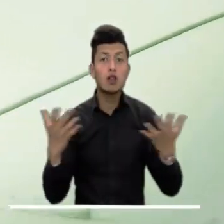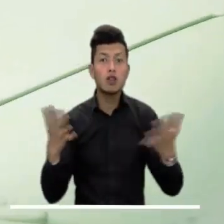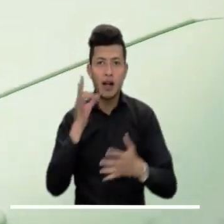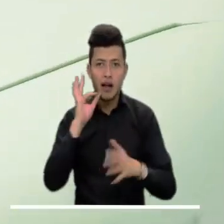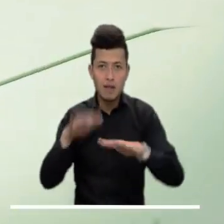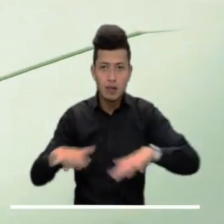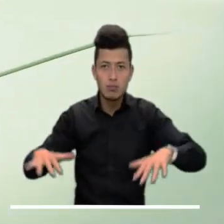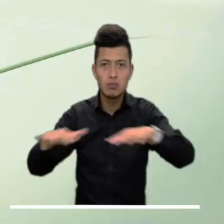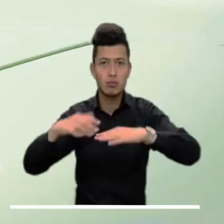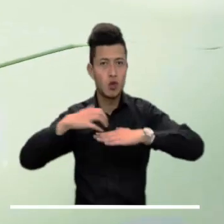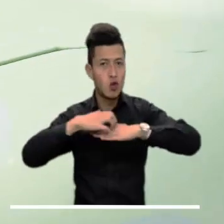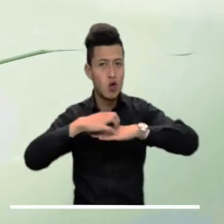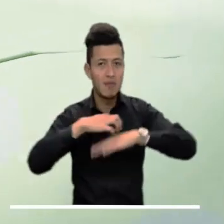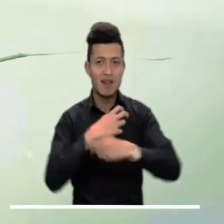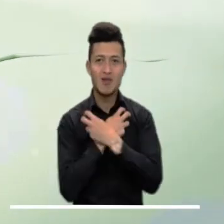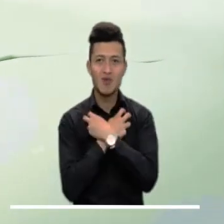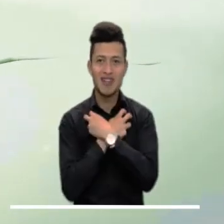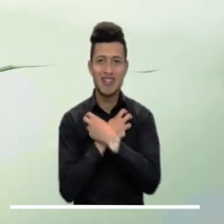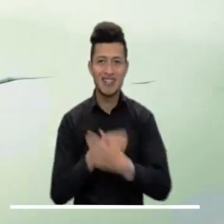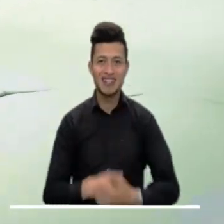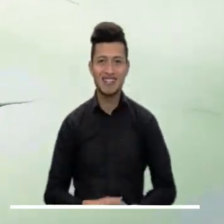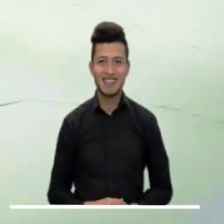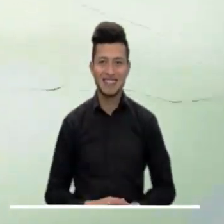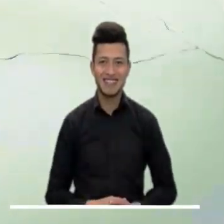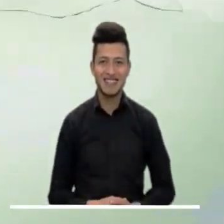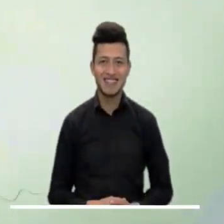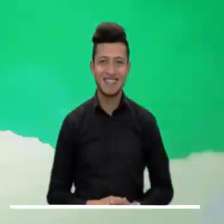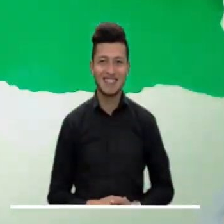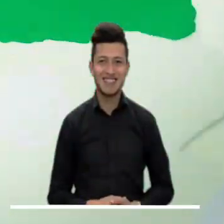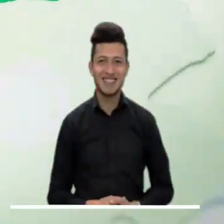intensas en el eje cafetero Tolima y Huila.